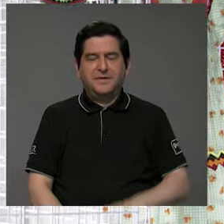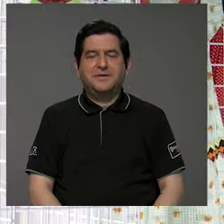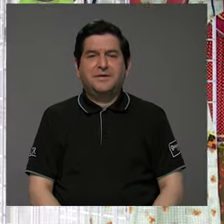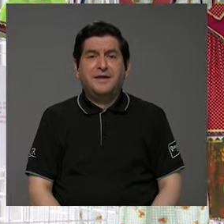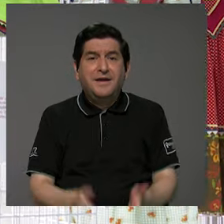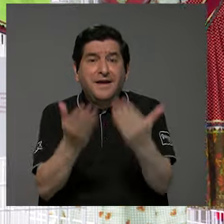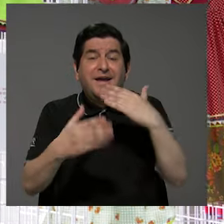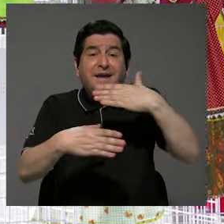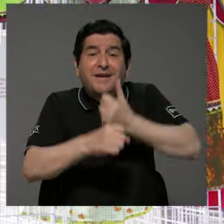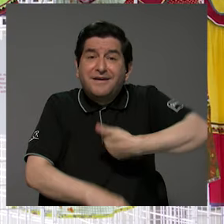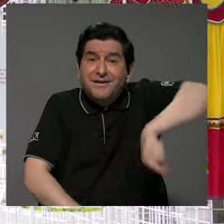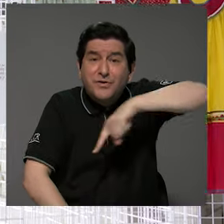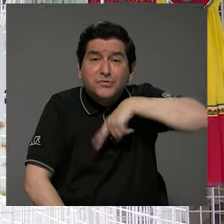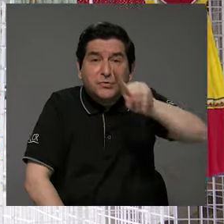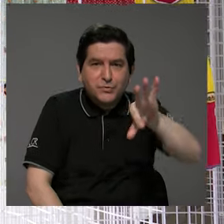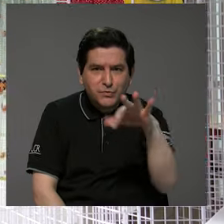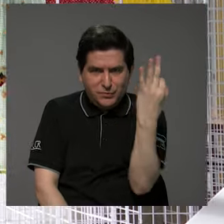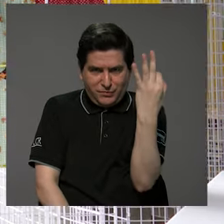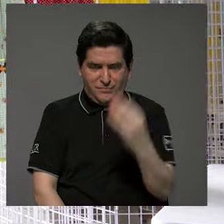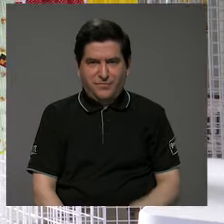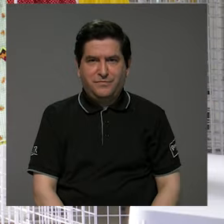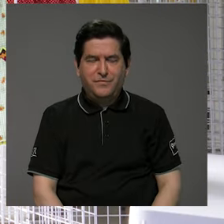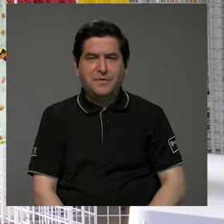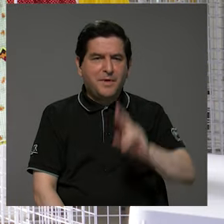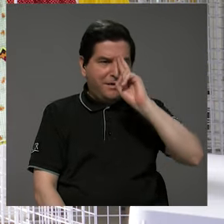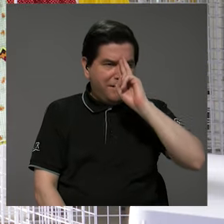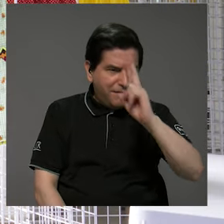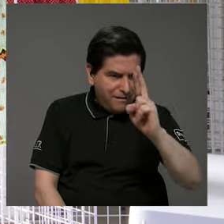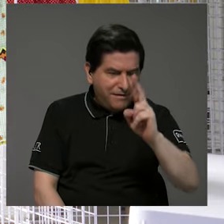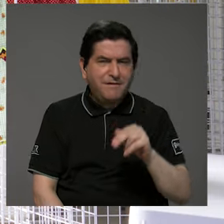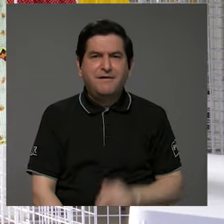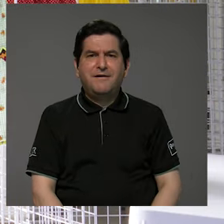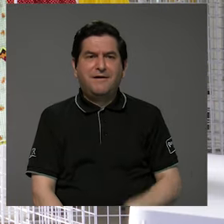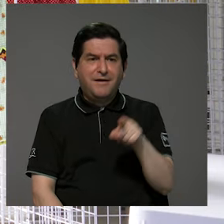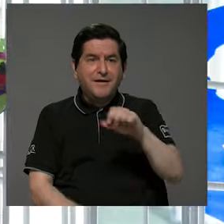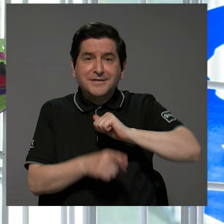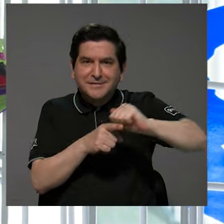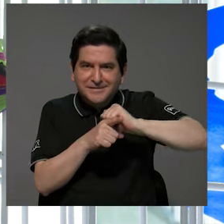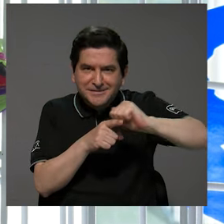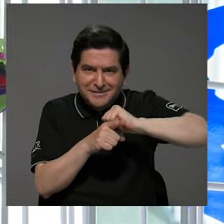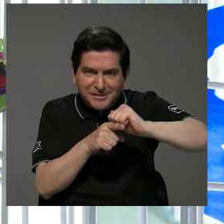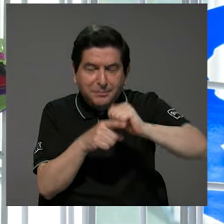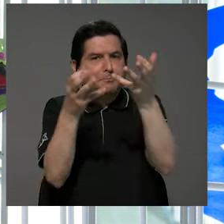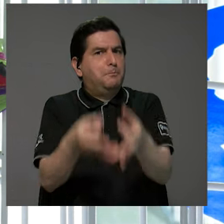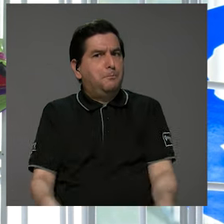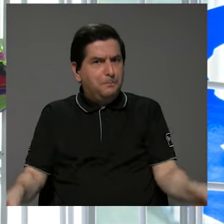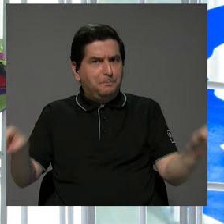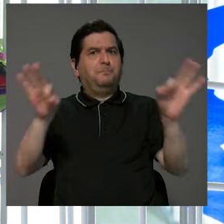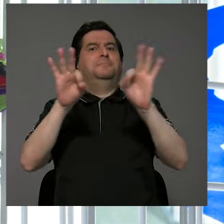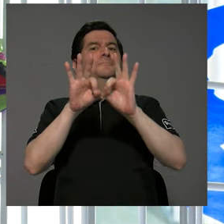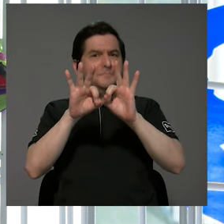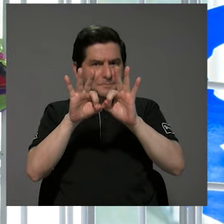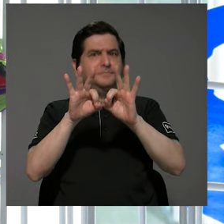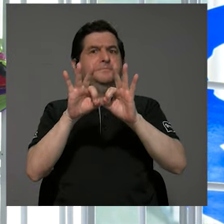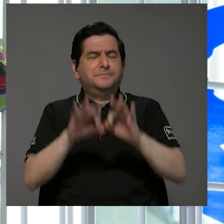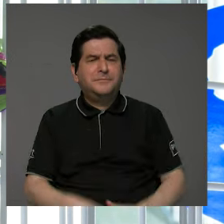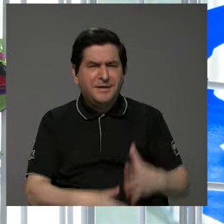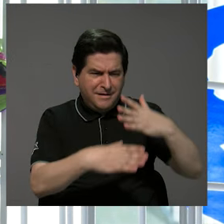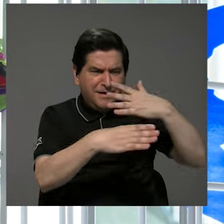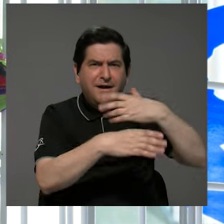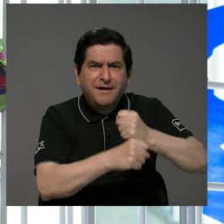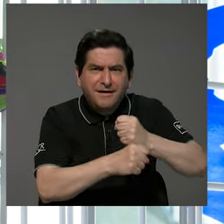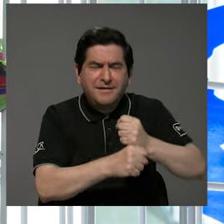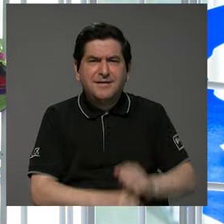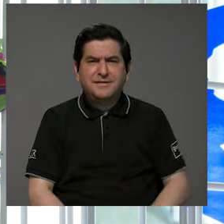quisimos hacer, de alguna forma, fue más bien reconocer esa práctica tan importante de elaboración